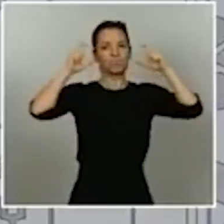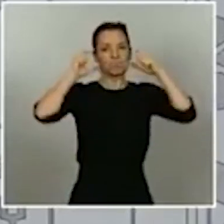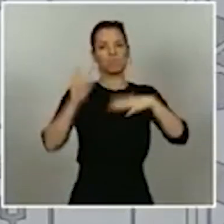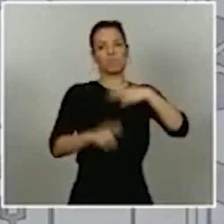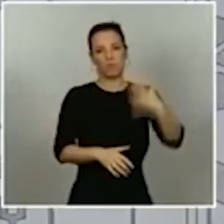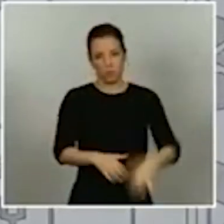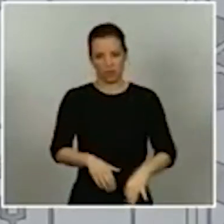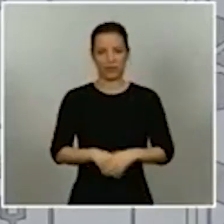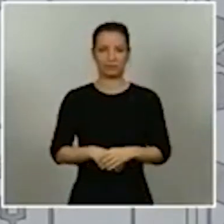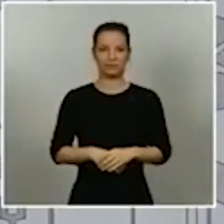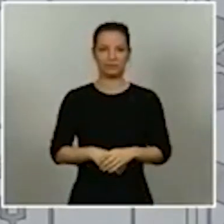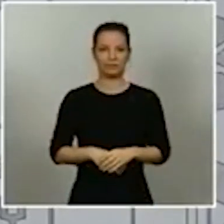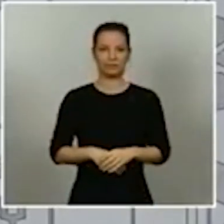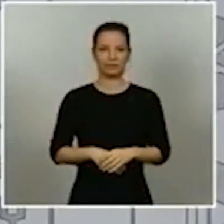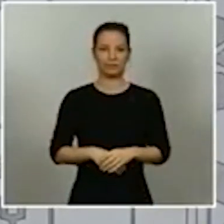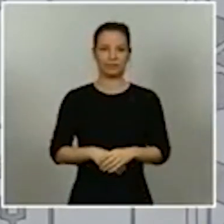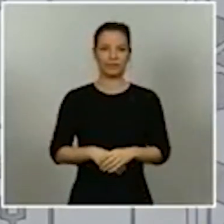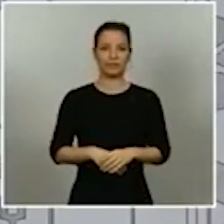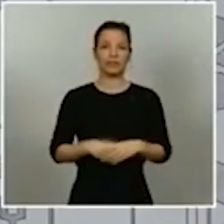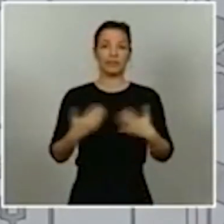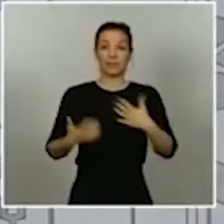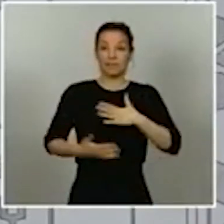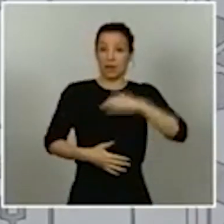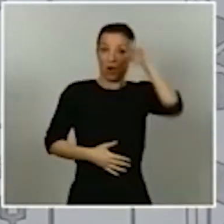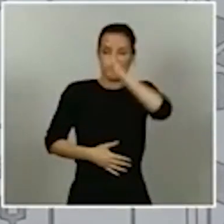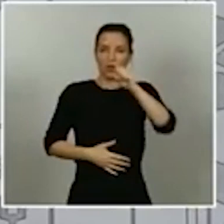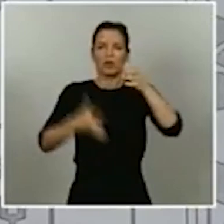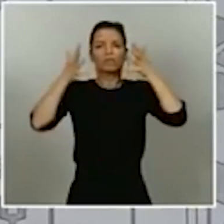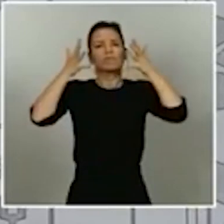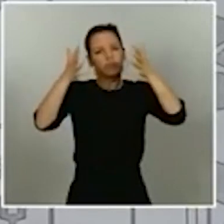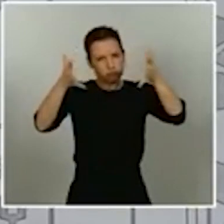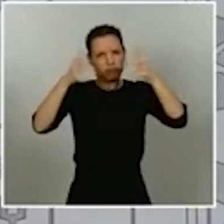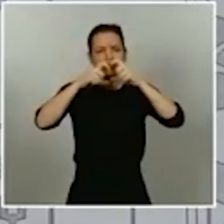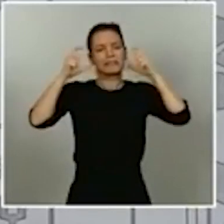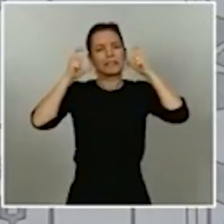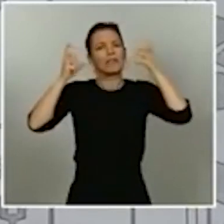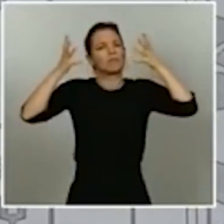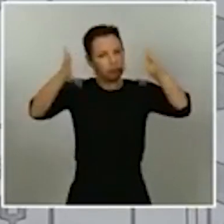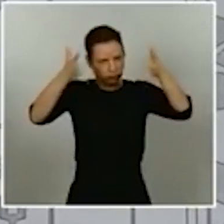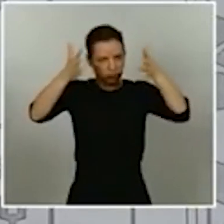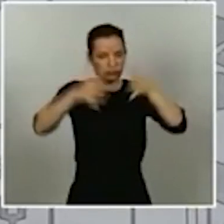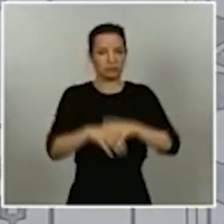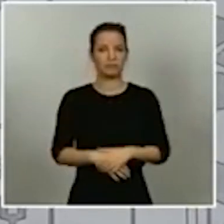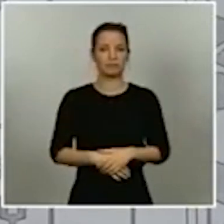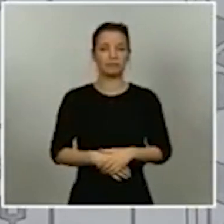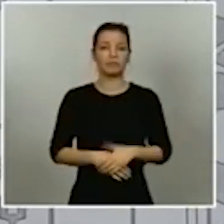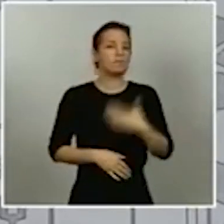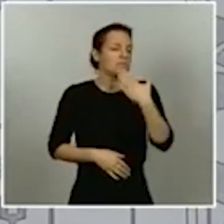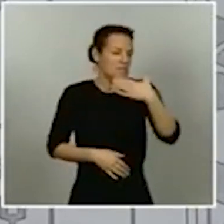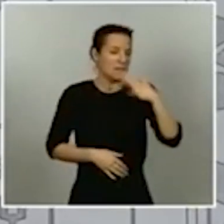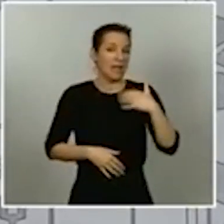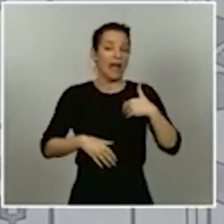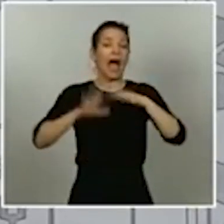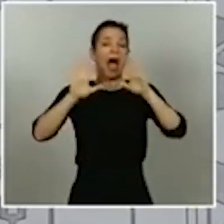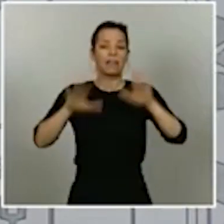Por lo tanto, la posición mía es que es altamente recomendable. Si se decide al final que sea obligatorio, hay